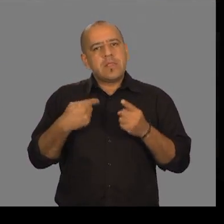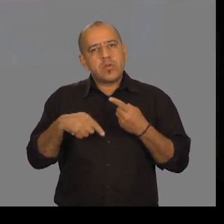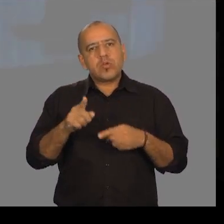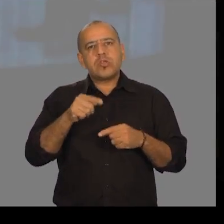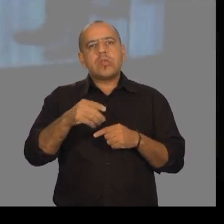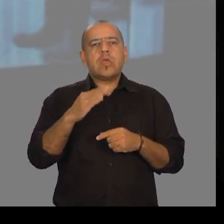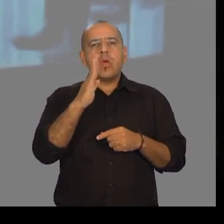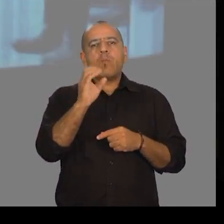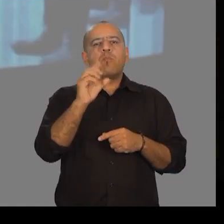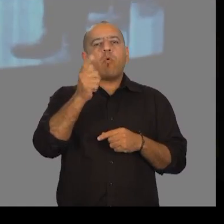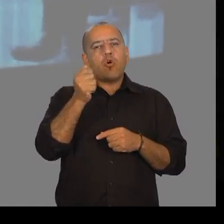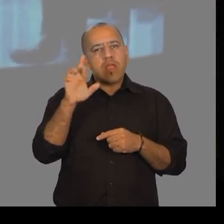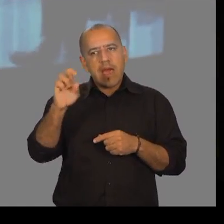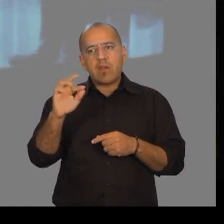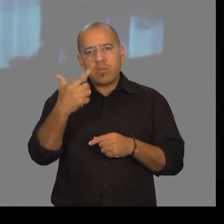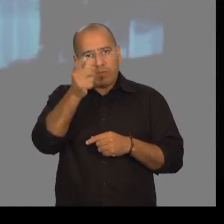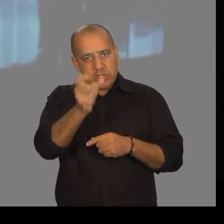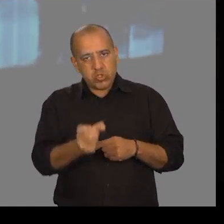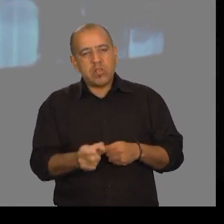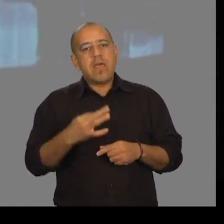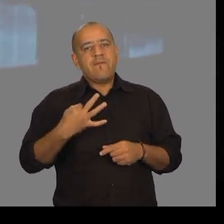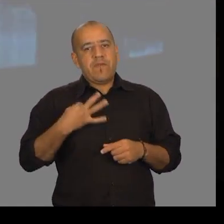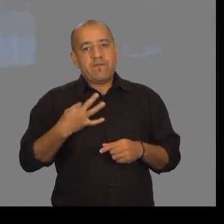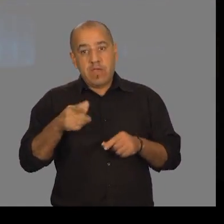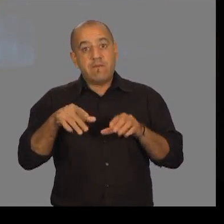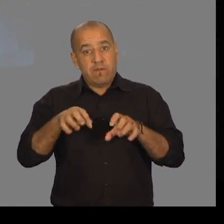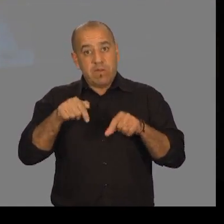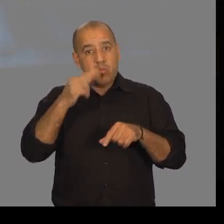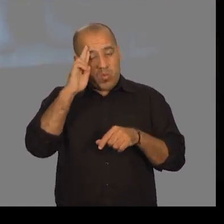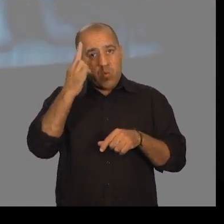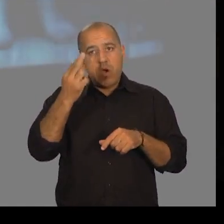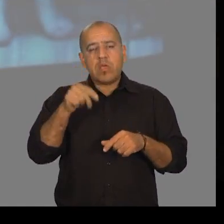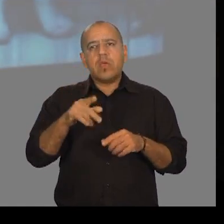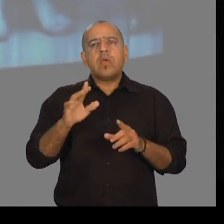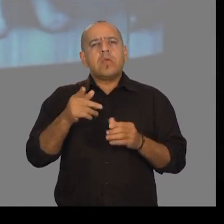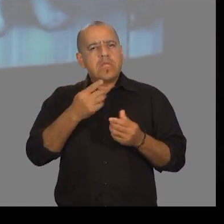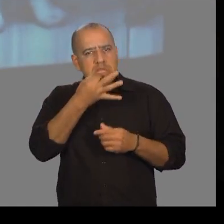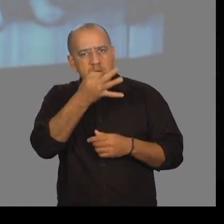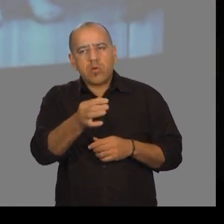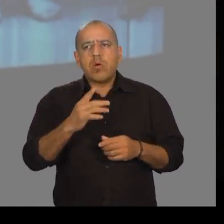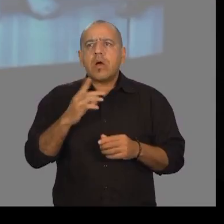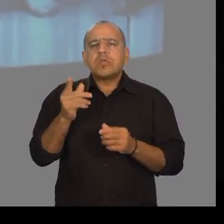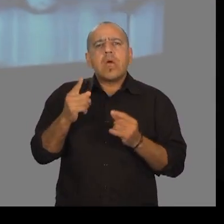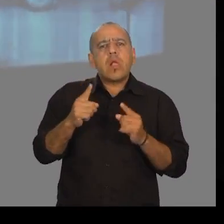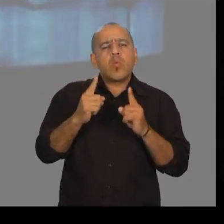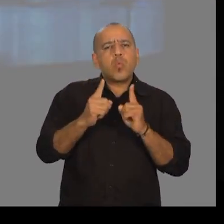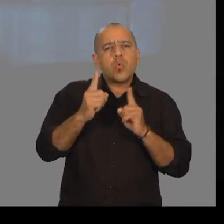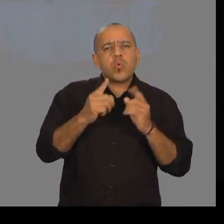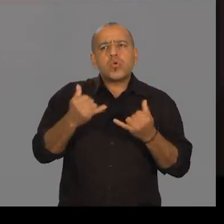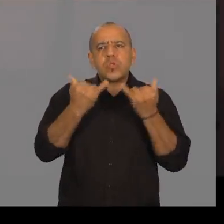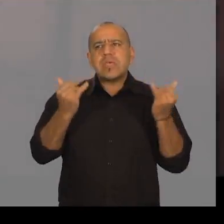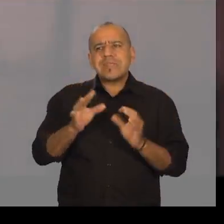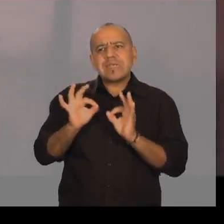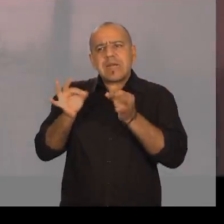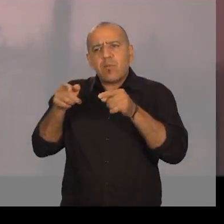Rememoró Paula Lieberman, sobreviviente que residió en Uruguay. Hacía apenas unos días que llegamos a ese infierno